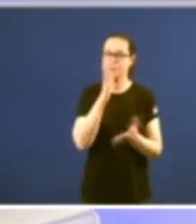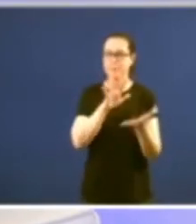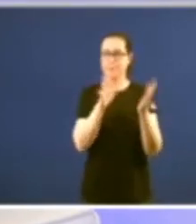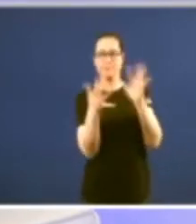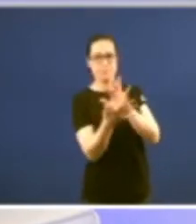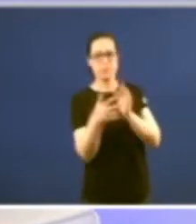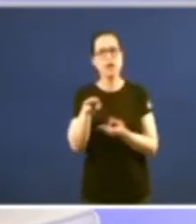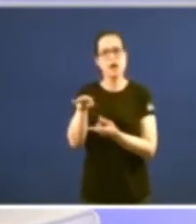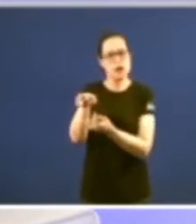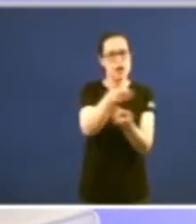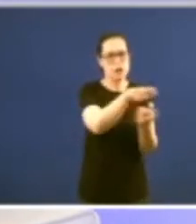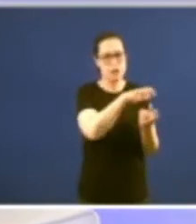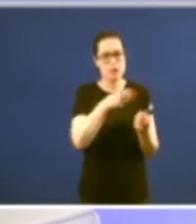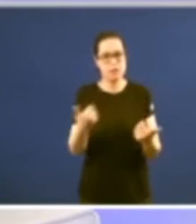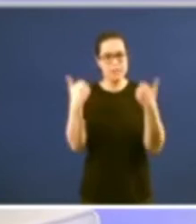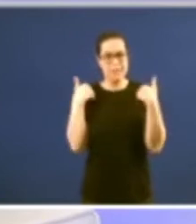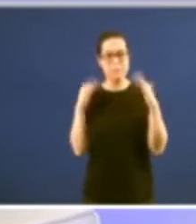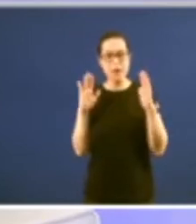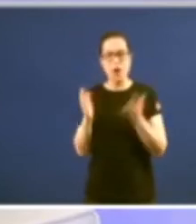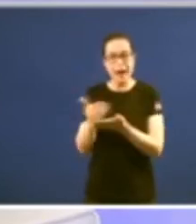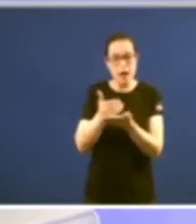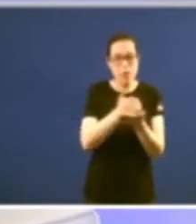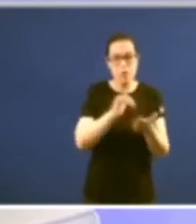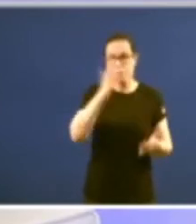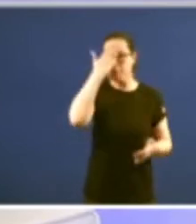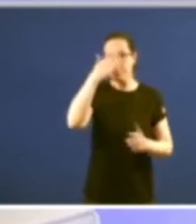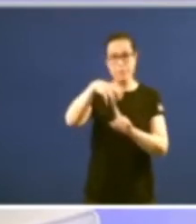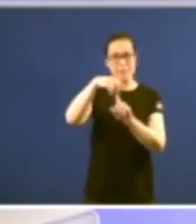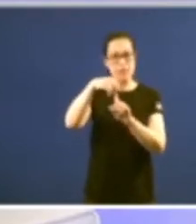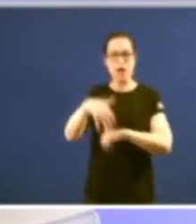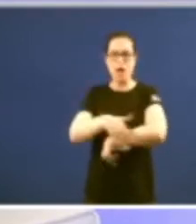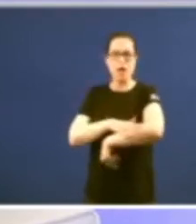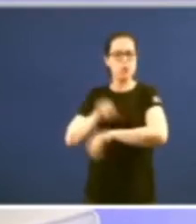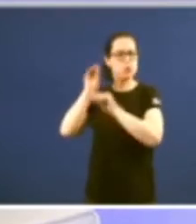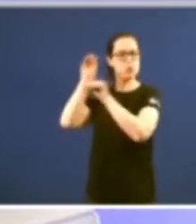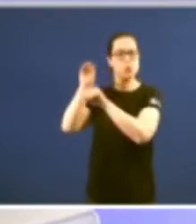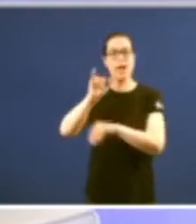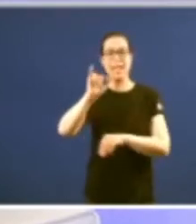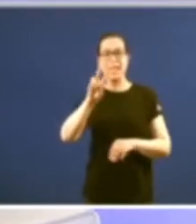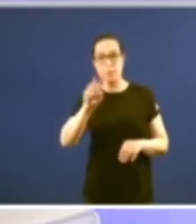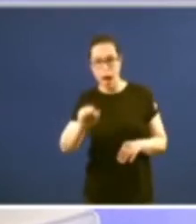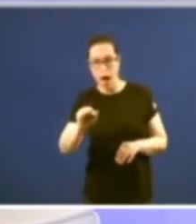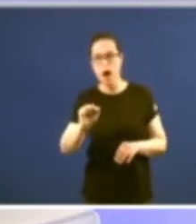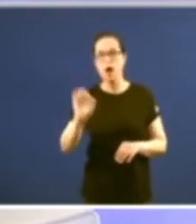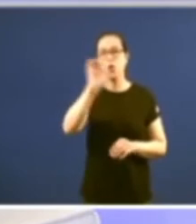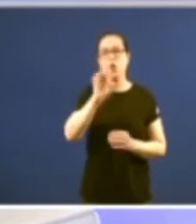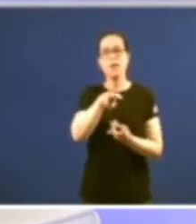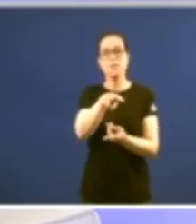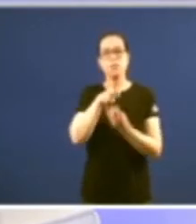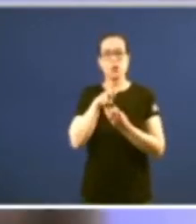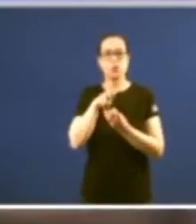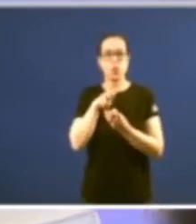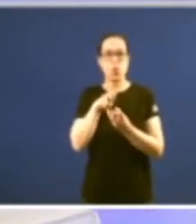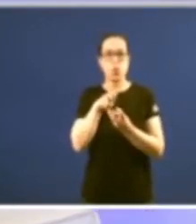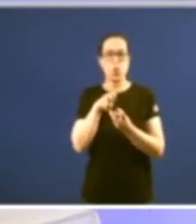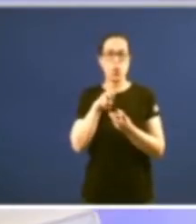pero a recaudación fundamental sigue a facendo o Estado a través do IVA e a través do imposto da renta das